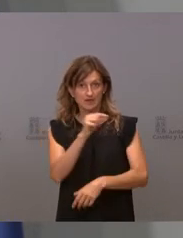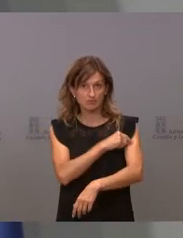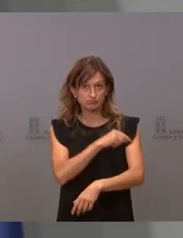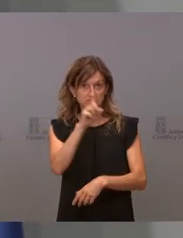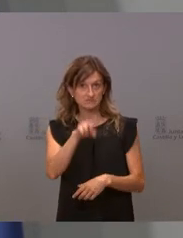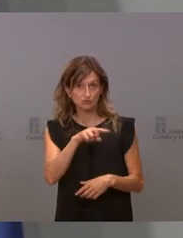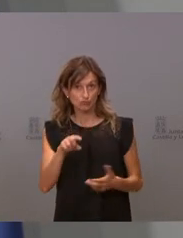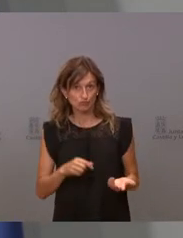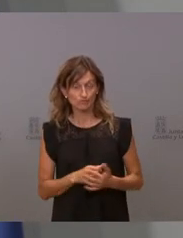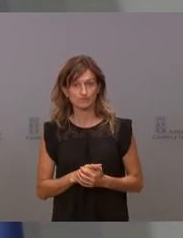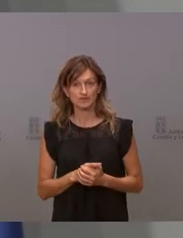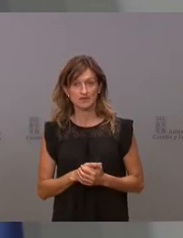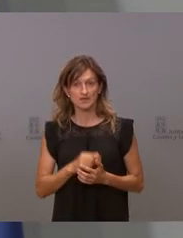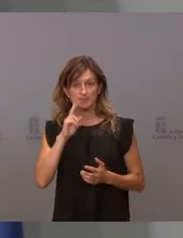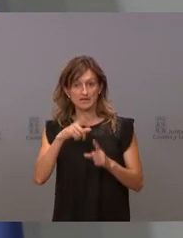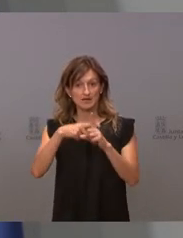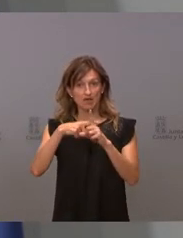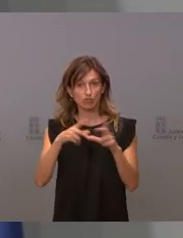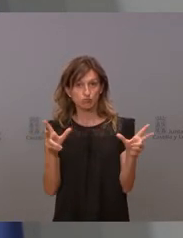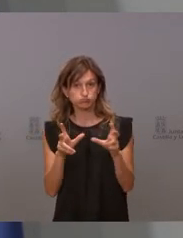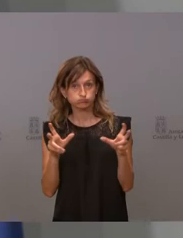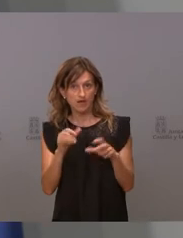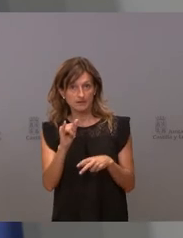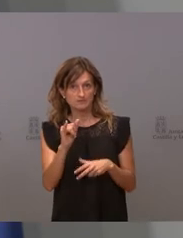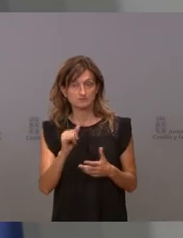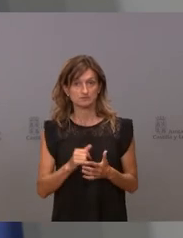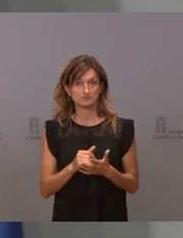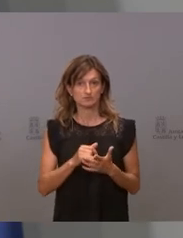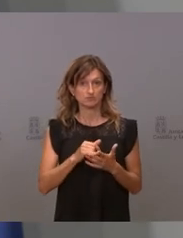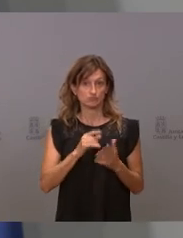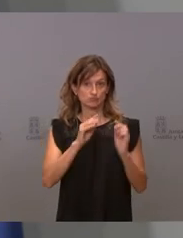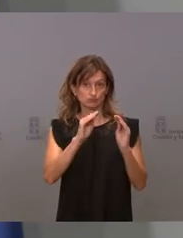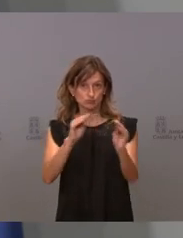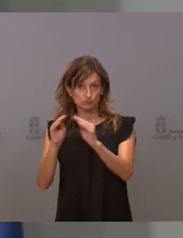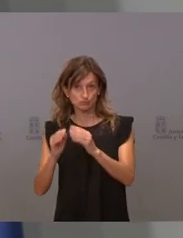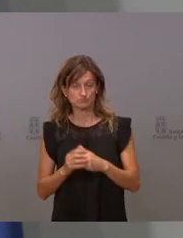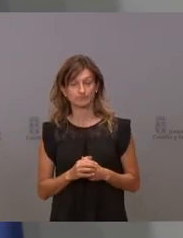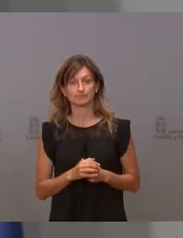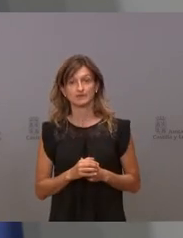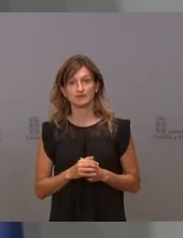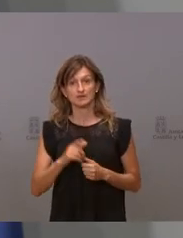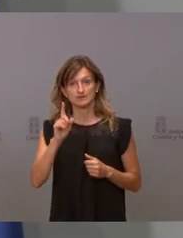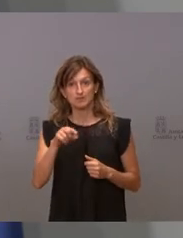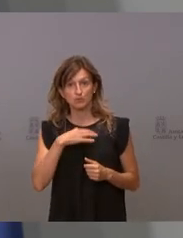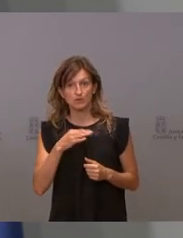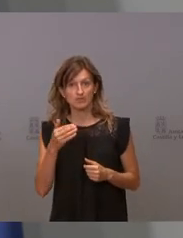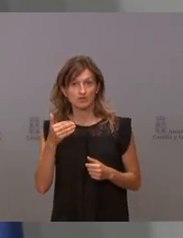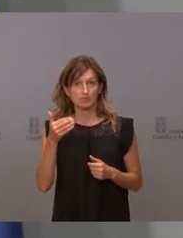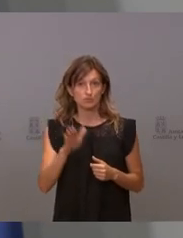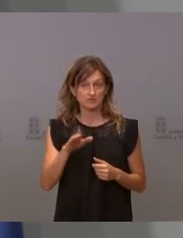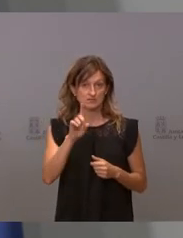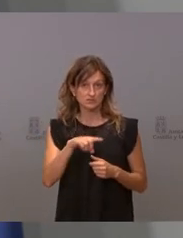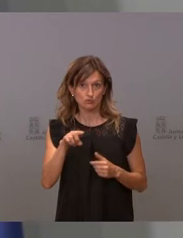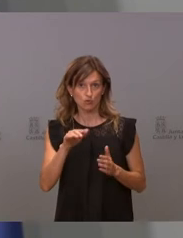grado de gravedad tiene, en su caso, y qué letalidad tiene, en su caso, la